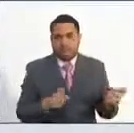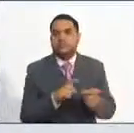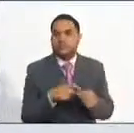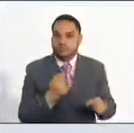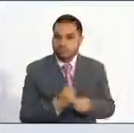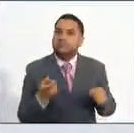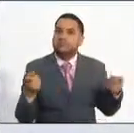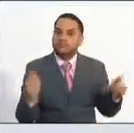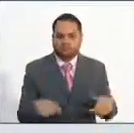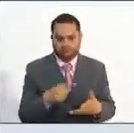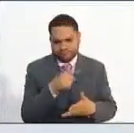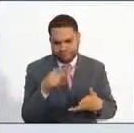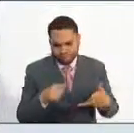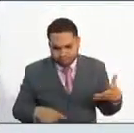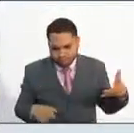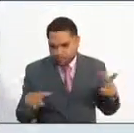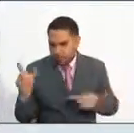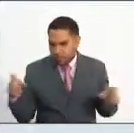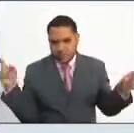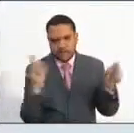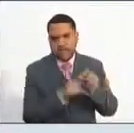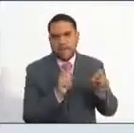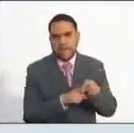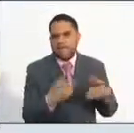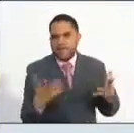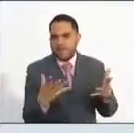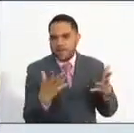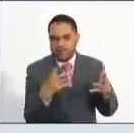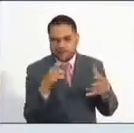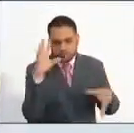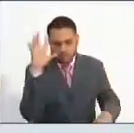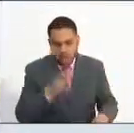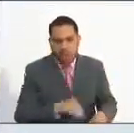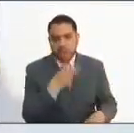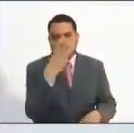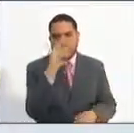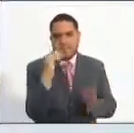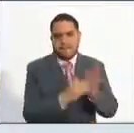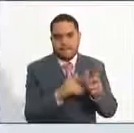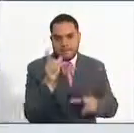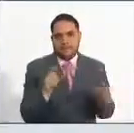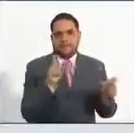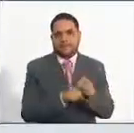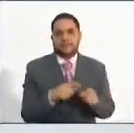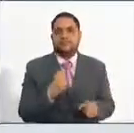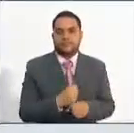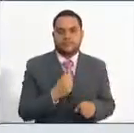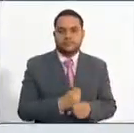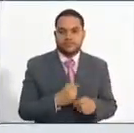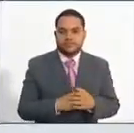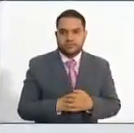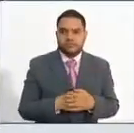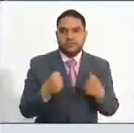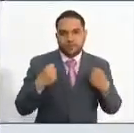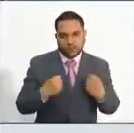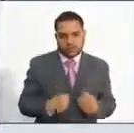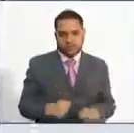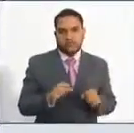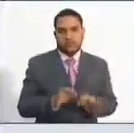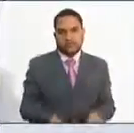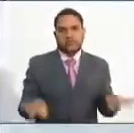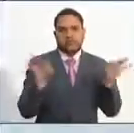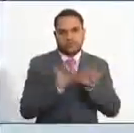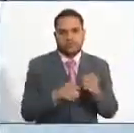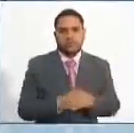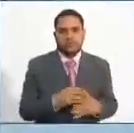unas 30 mil vacantes, lo cual muestra un esfuerzo importante durante este último año y